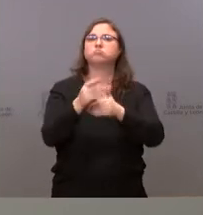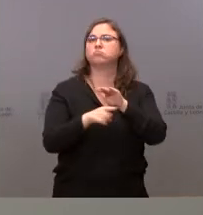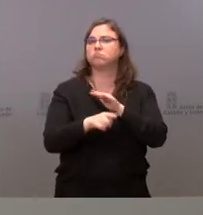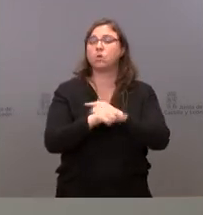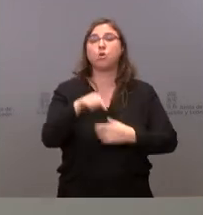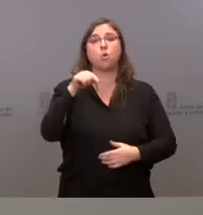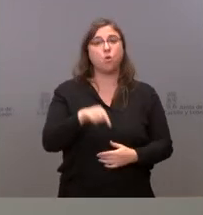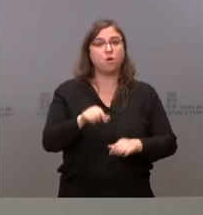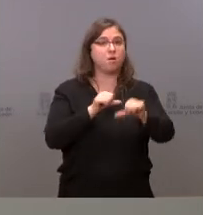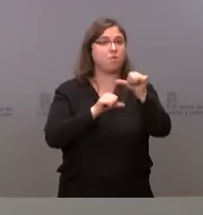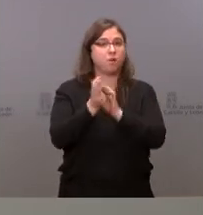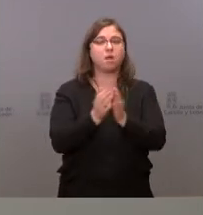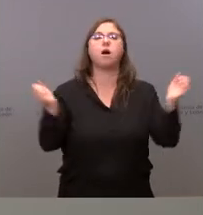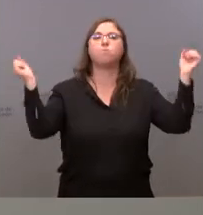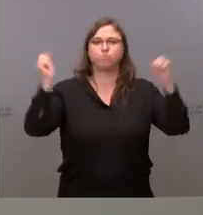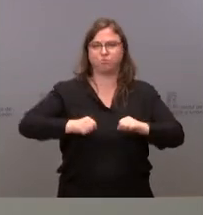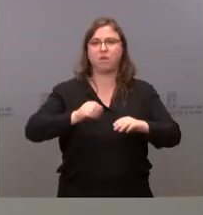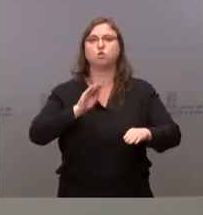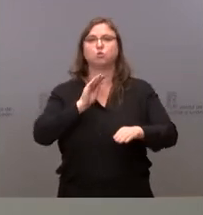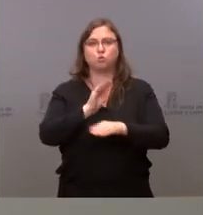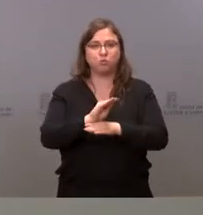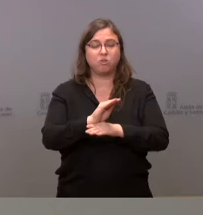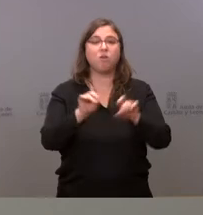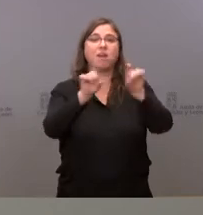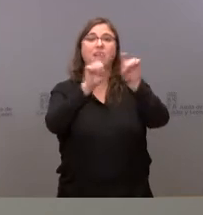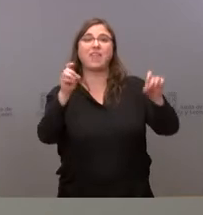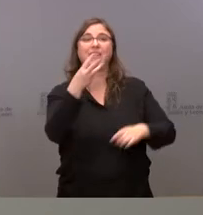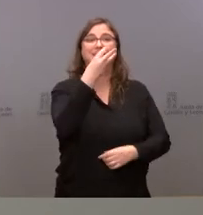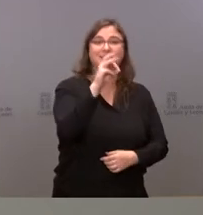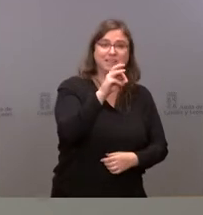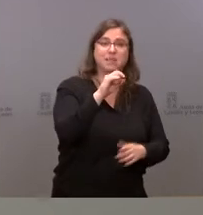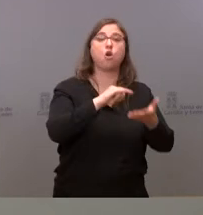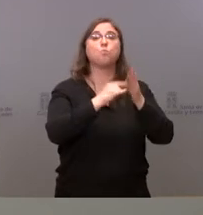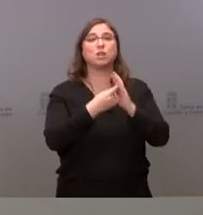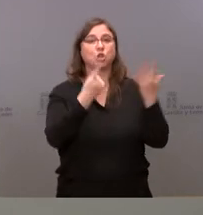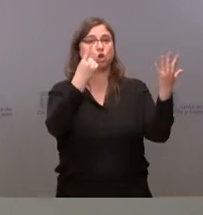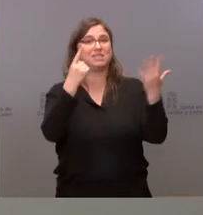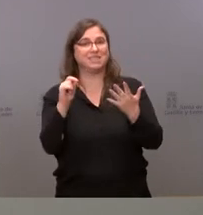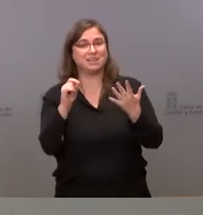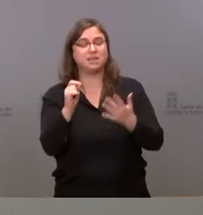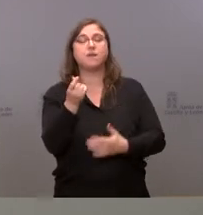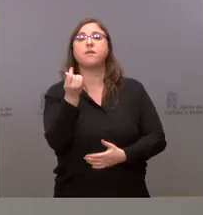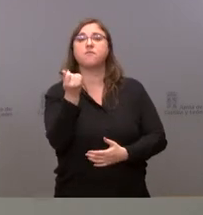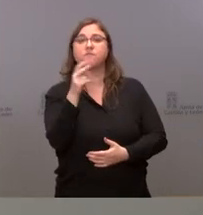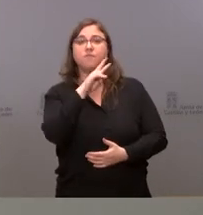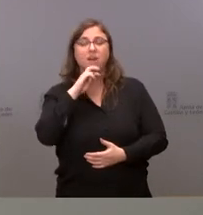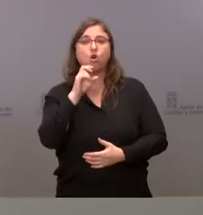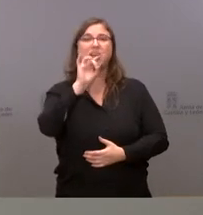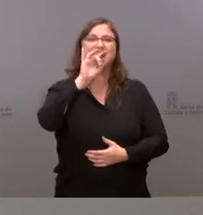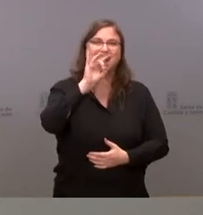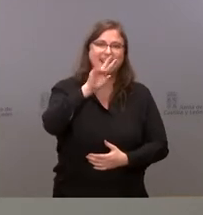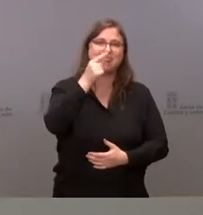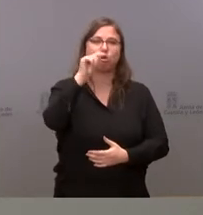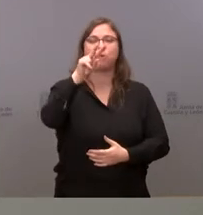hoy aprobamos esas subvenciones, 30 entidades, 60 proyectos por valor de 15,2 millones